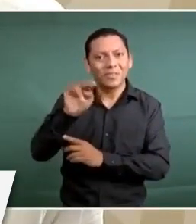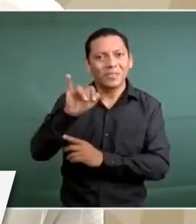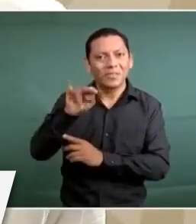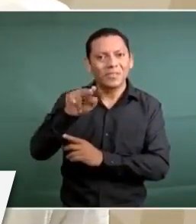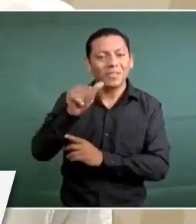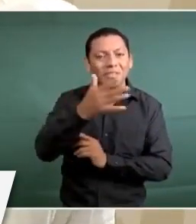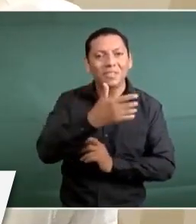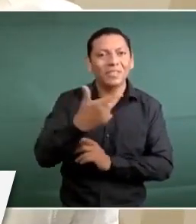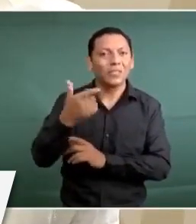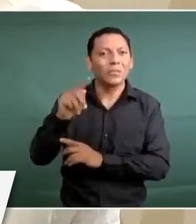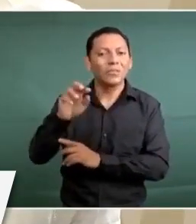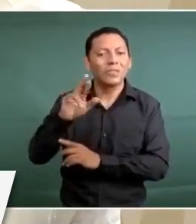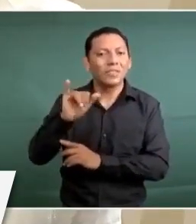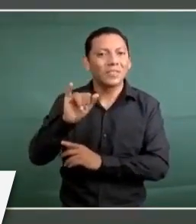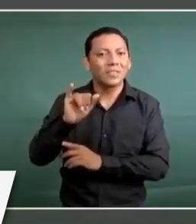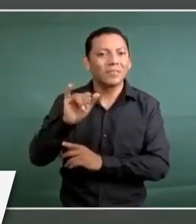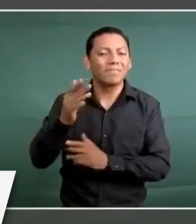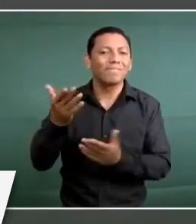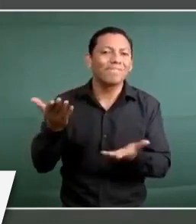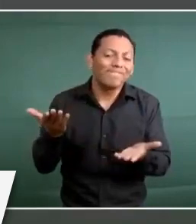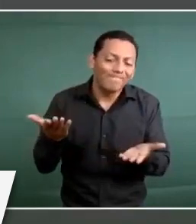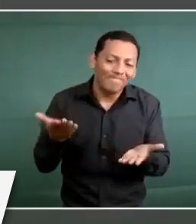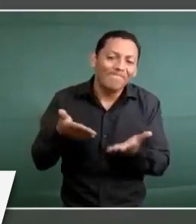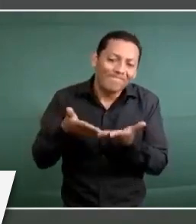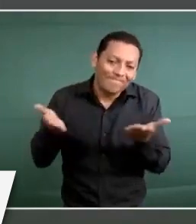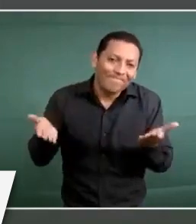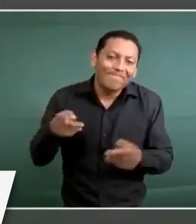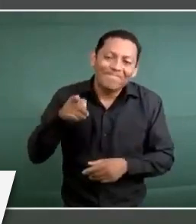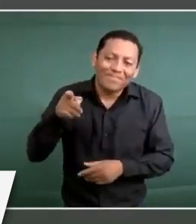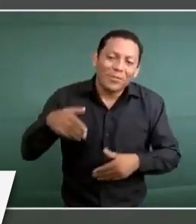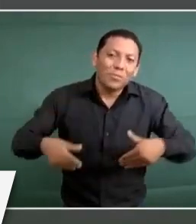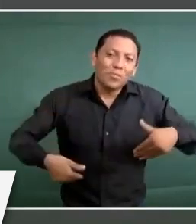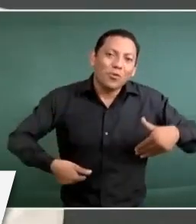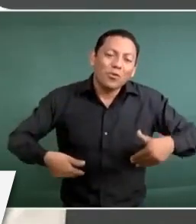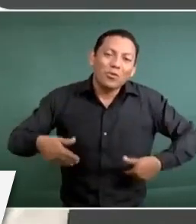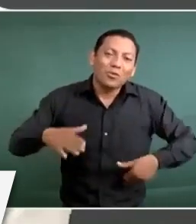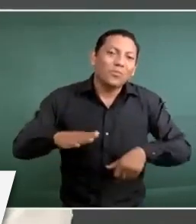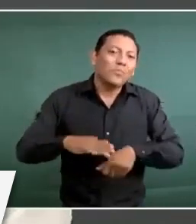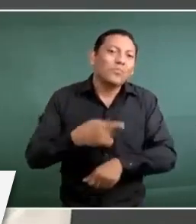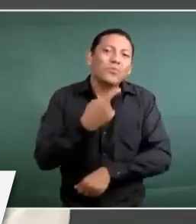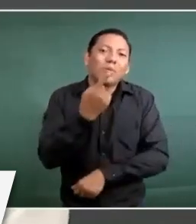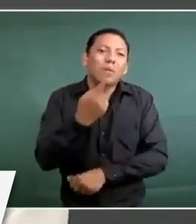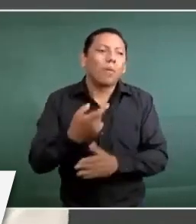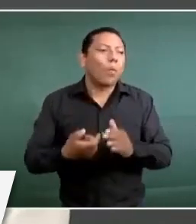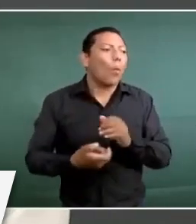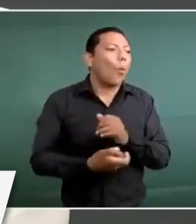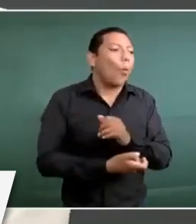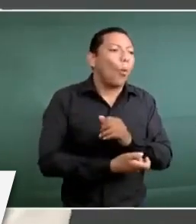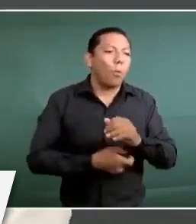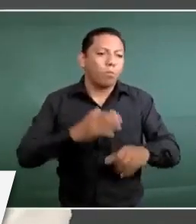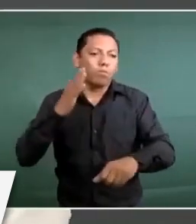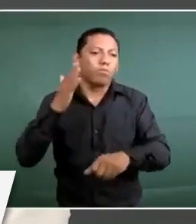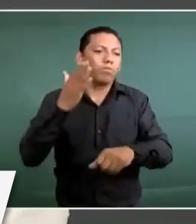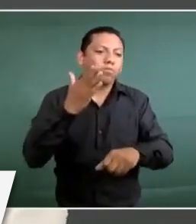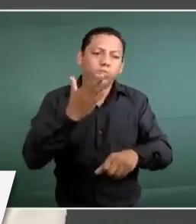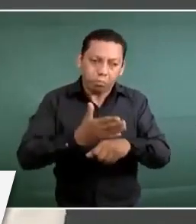molestos porque no se permite la corrupción, no se permite la impunidad